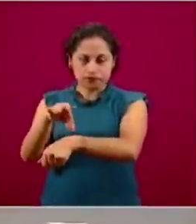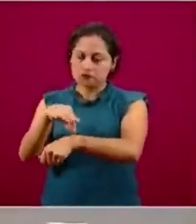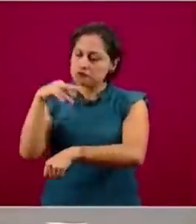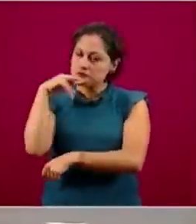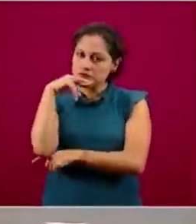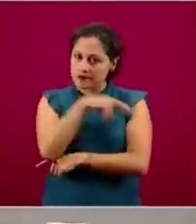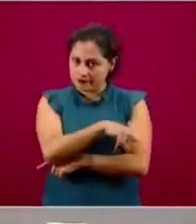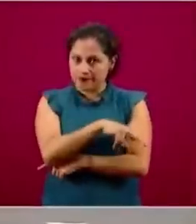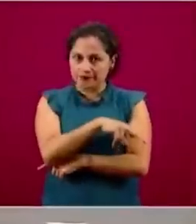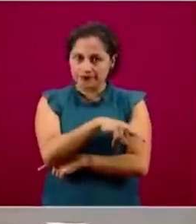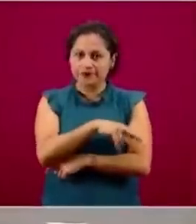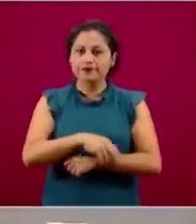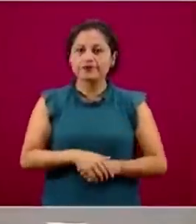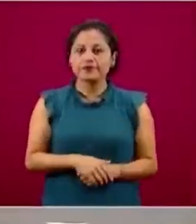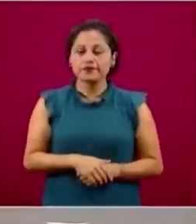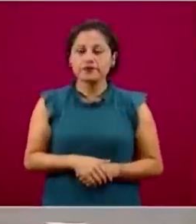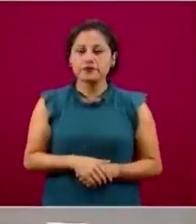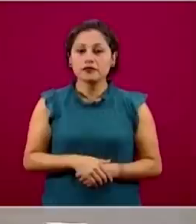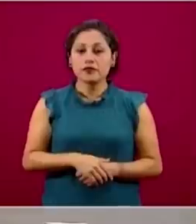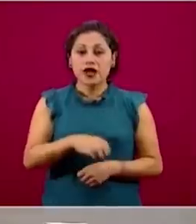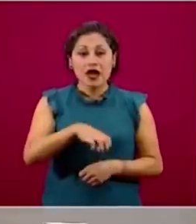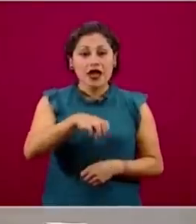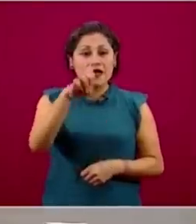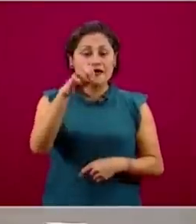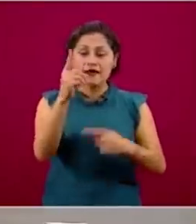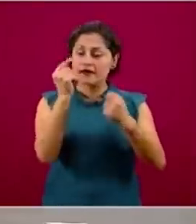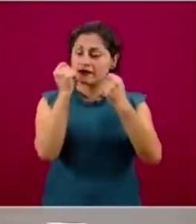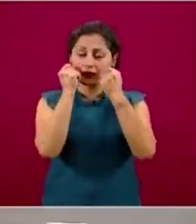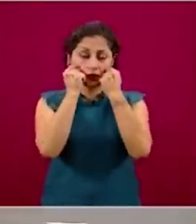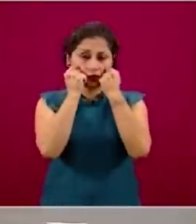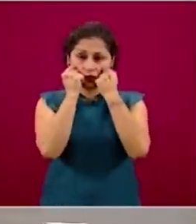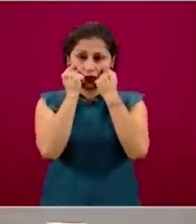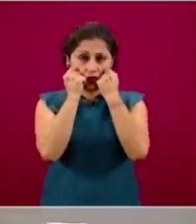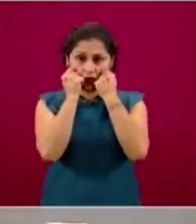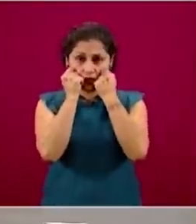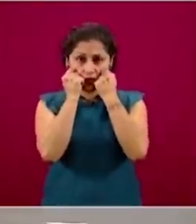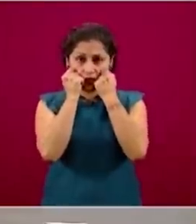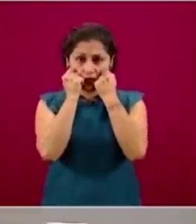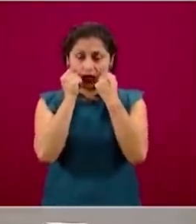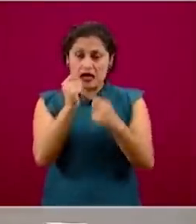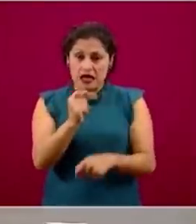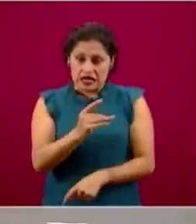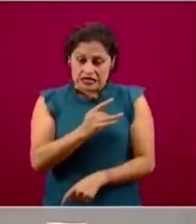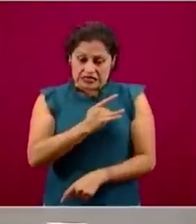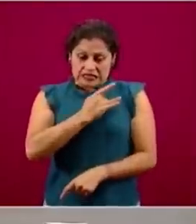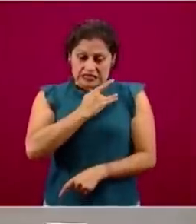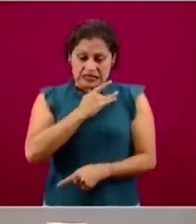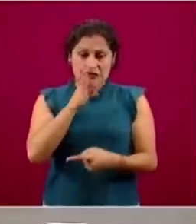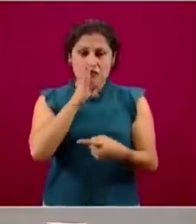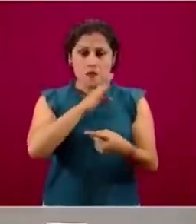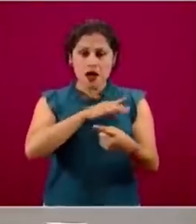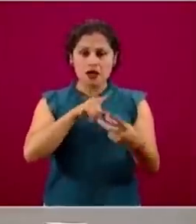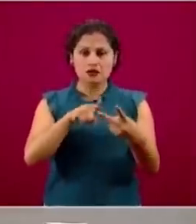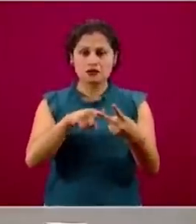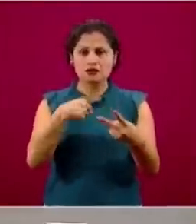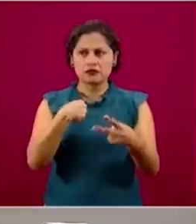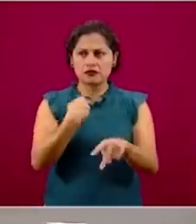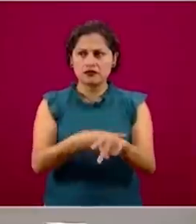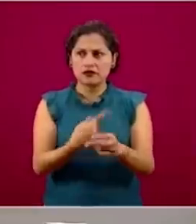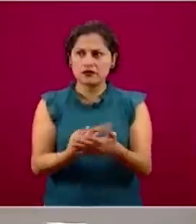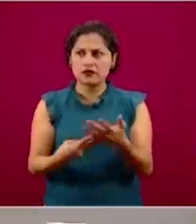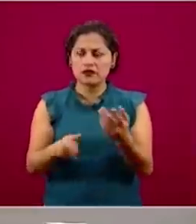en personas de cualquier edad, tengan o no tengan estas condiciones de riesgo, cualquier persona,